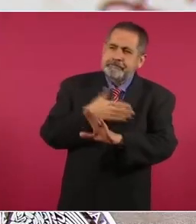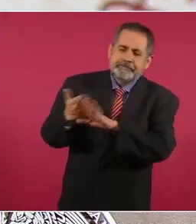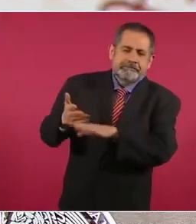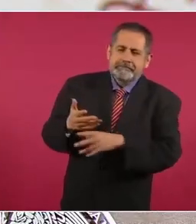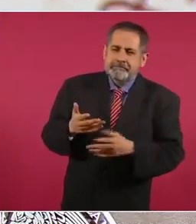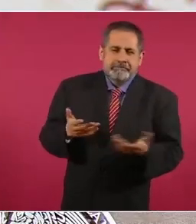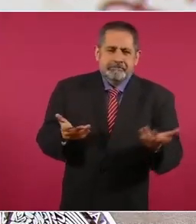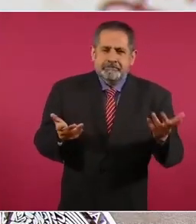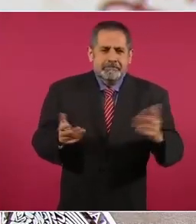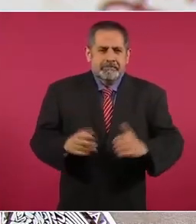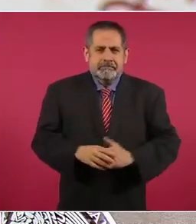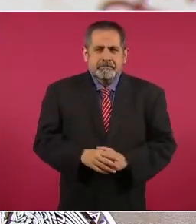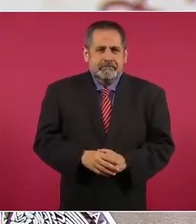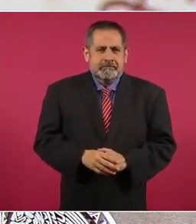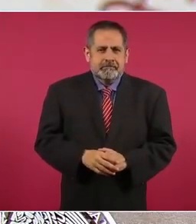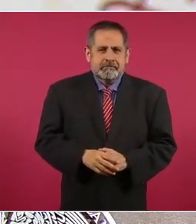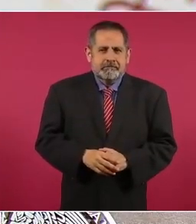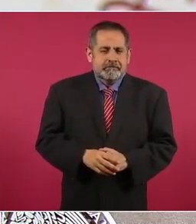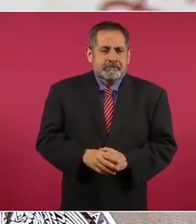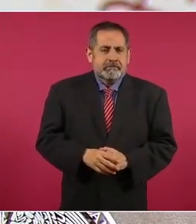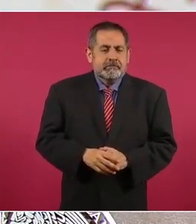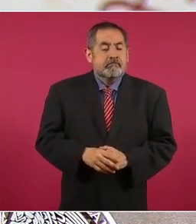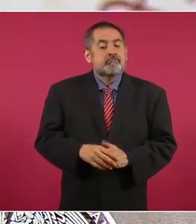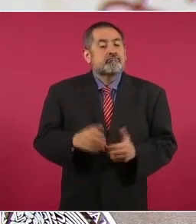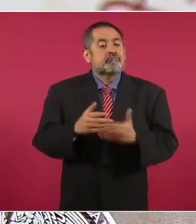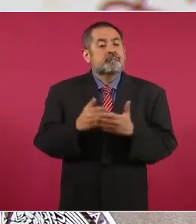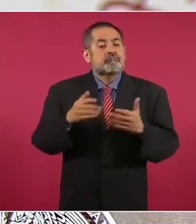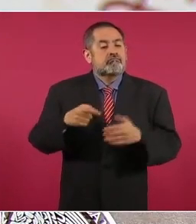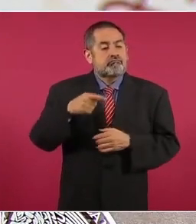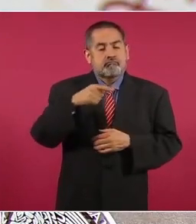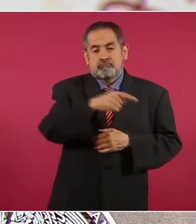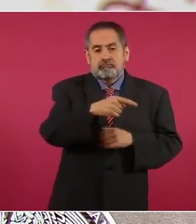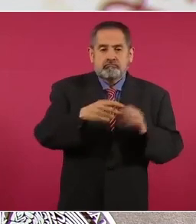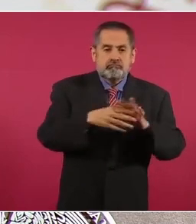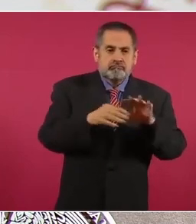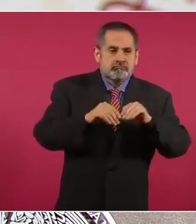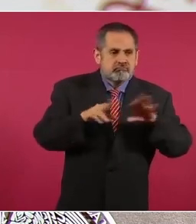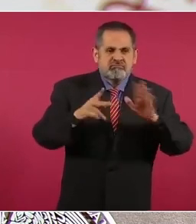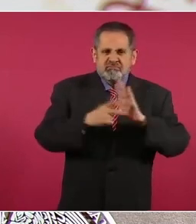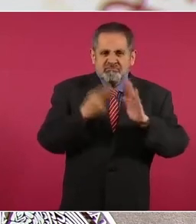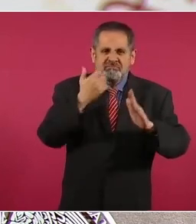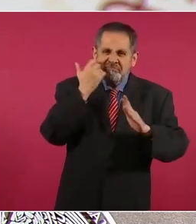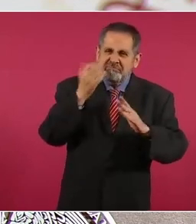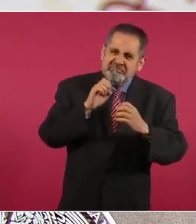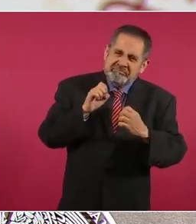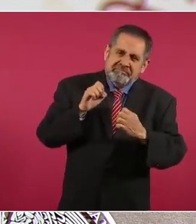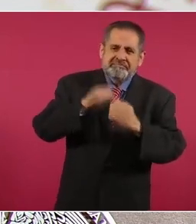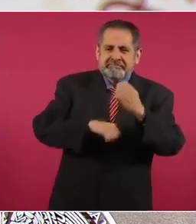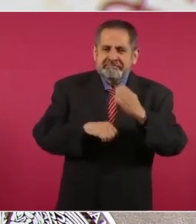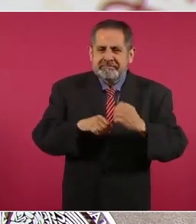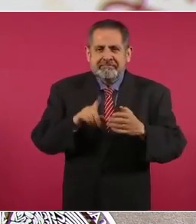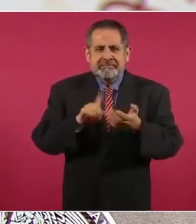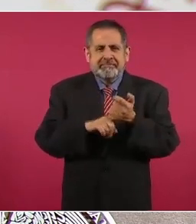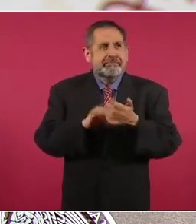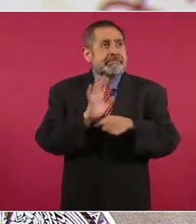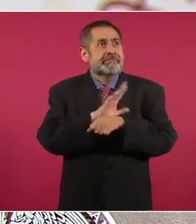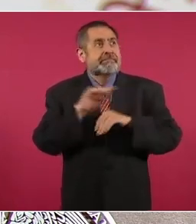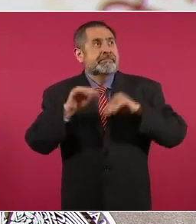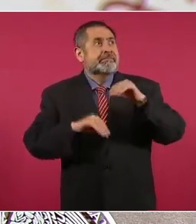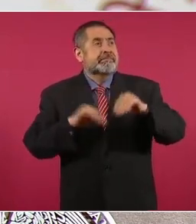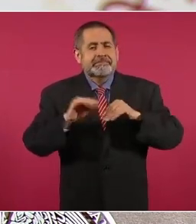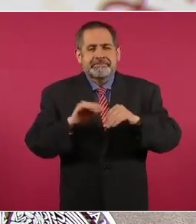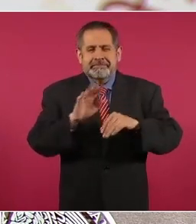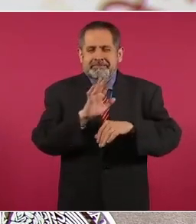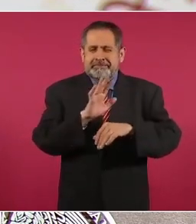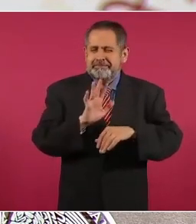Ahora el señor Colmuzel Universal quiere sorprender al público mostrando un set de cine y la filmación de una